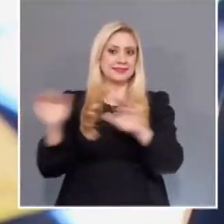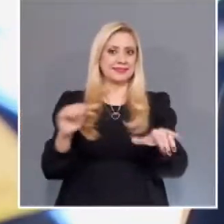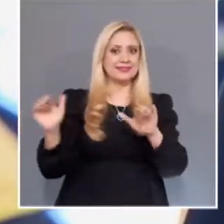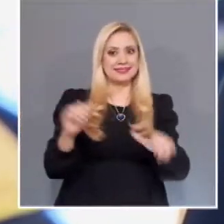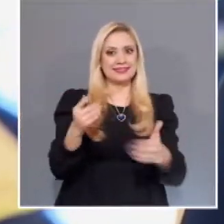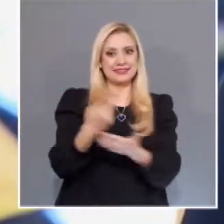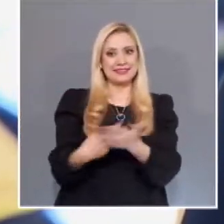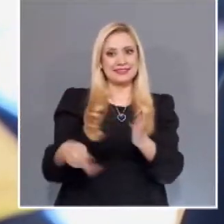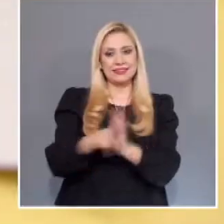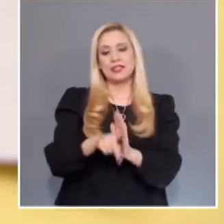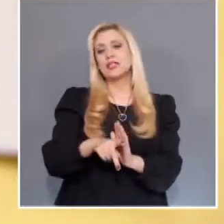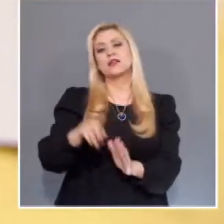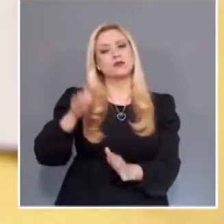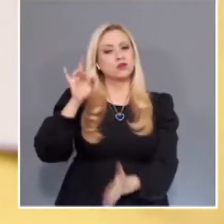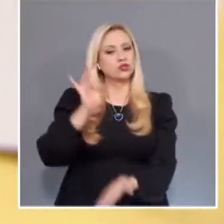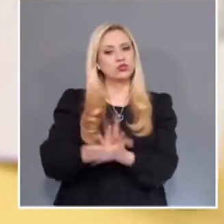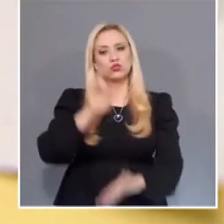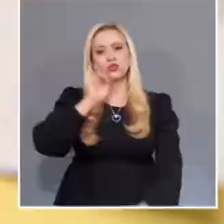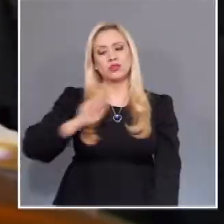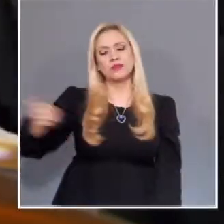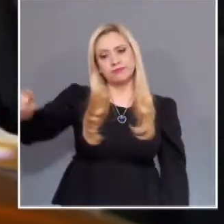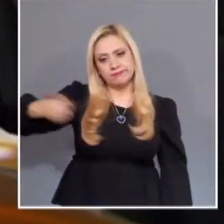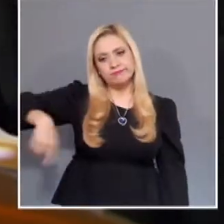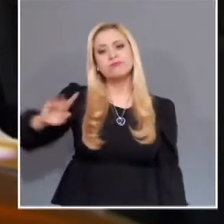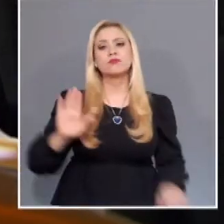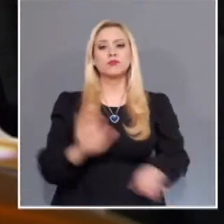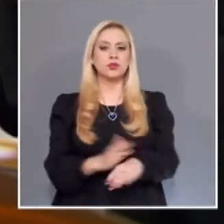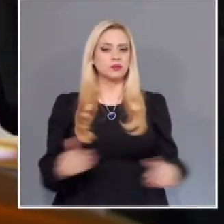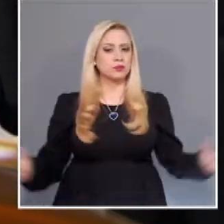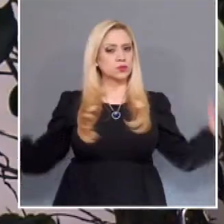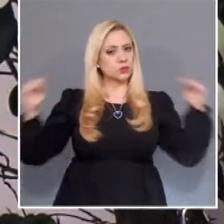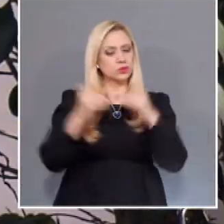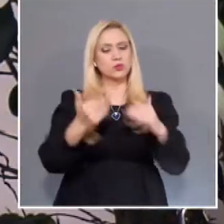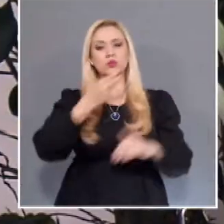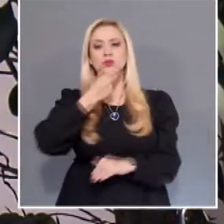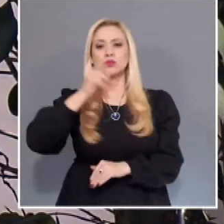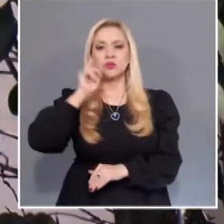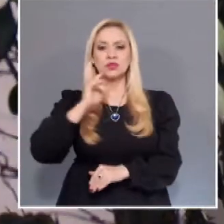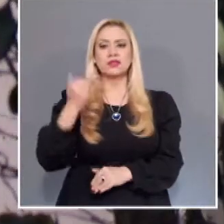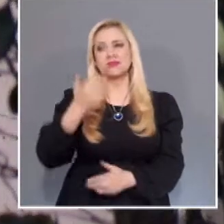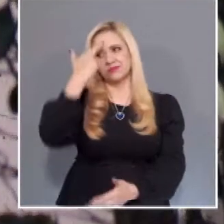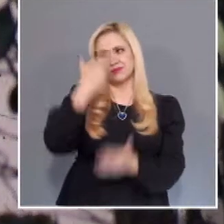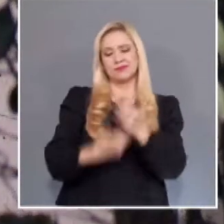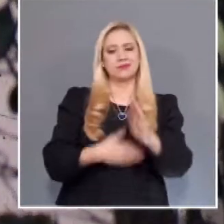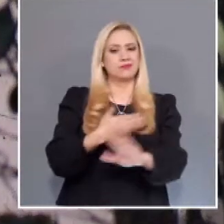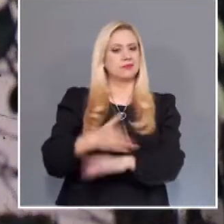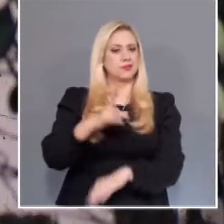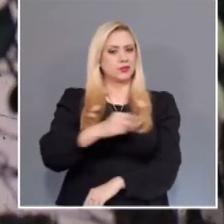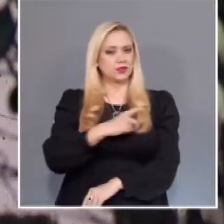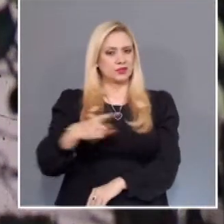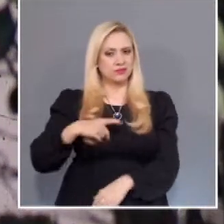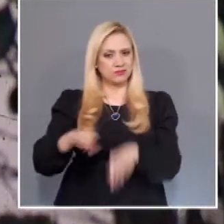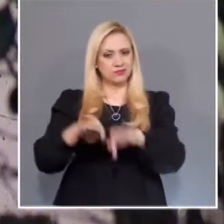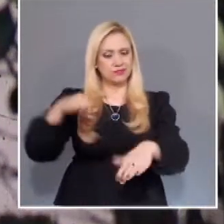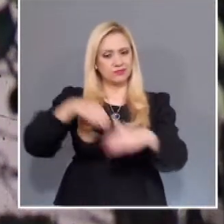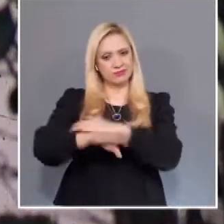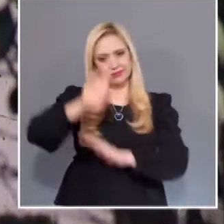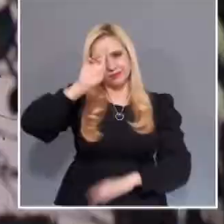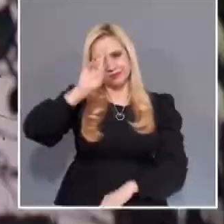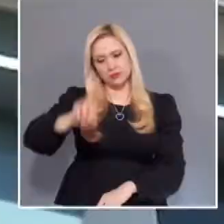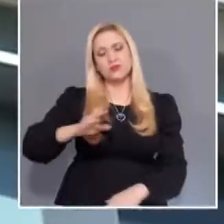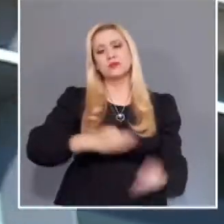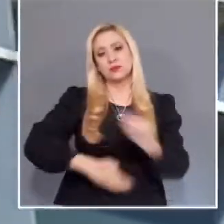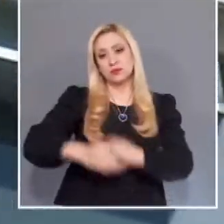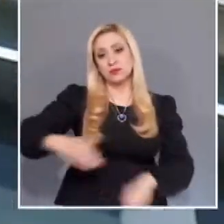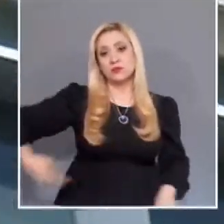cursos de formación sobre igualdad de género y espacios libres de violencia. Estos cursos son obligatorios para todos los servidores públicos